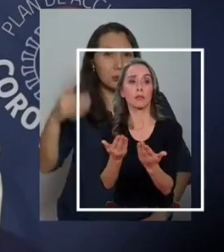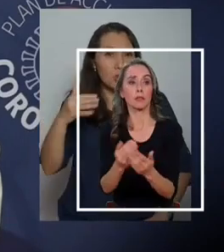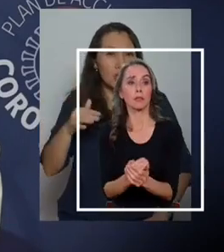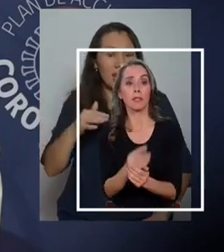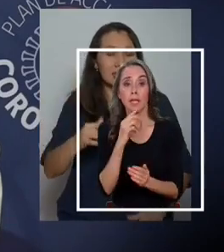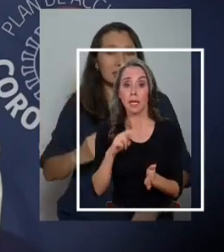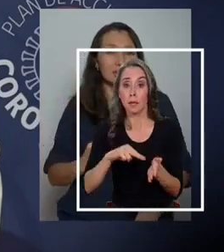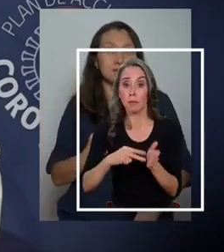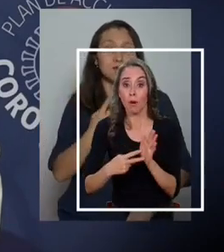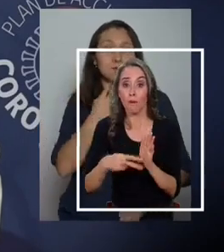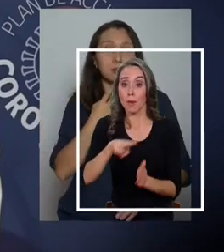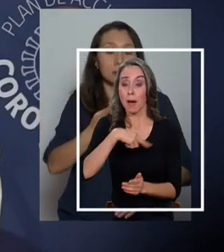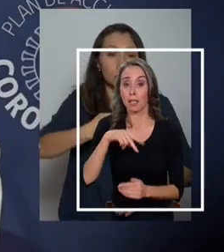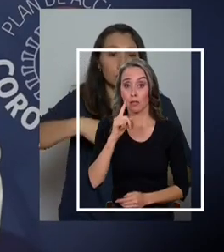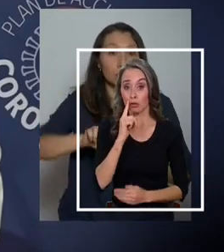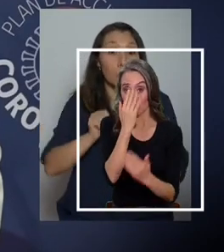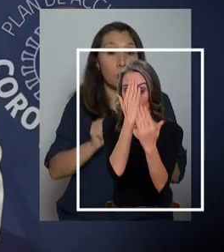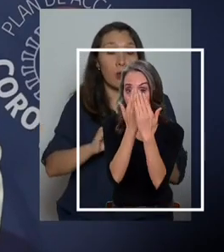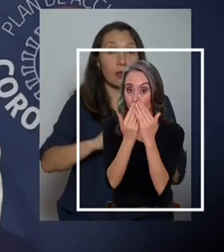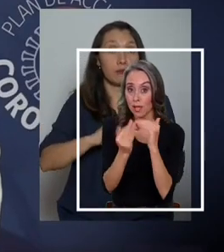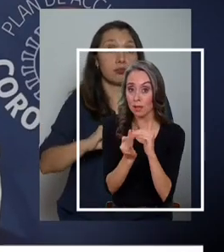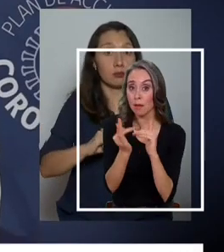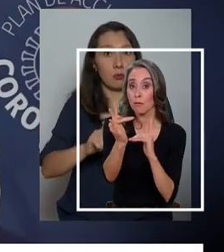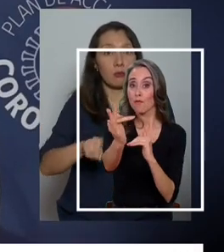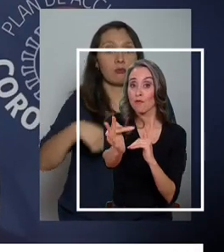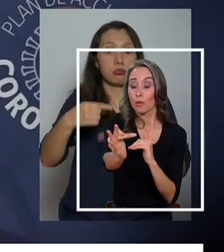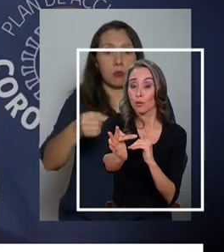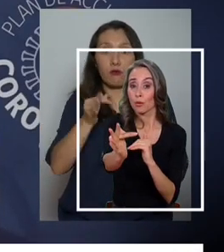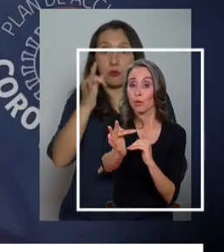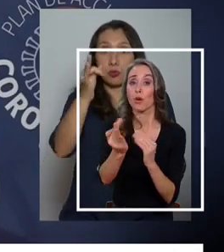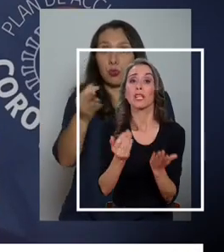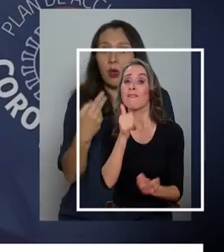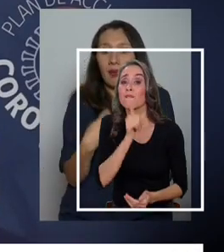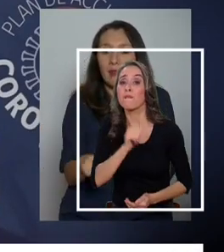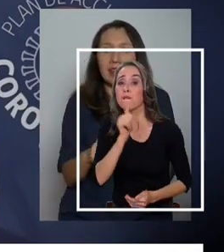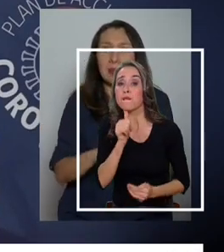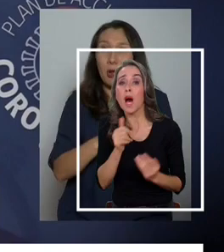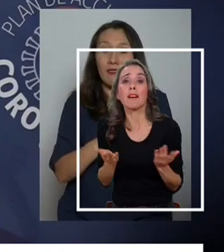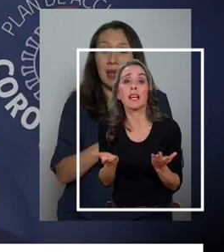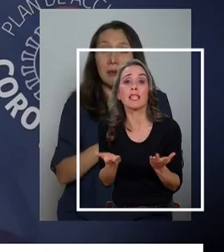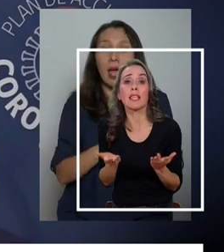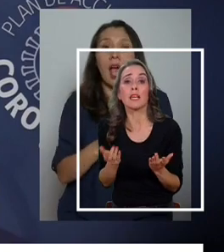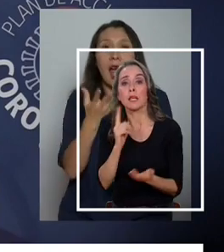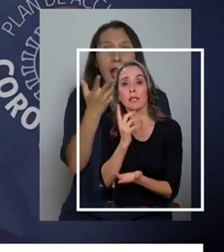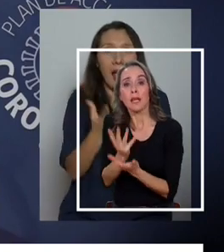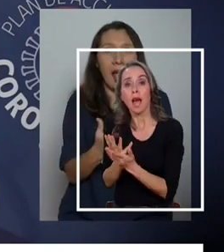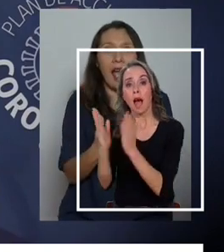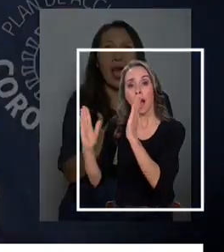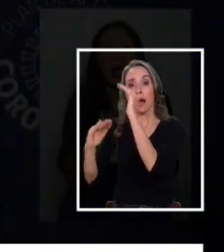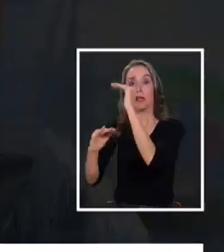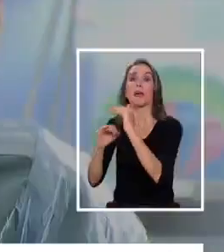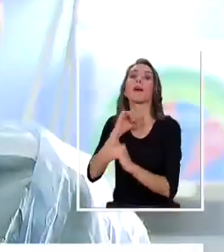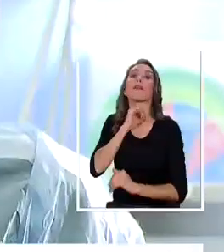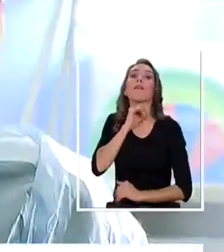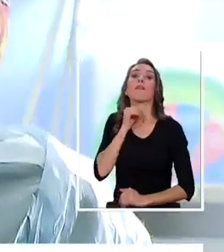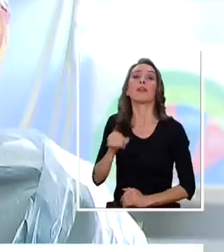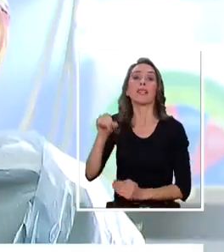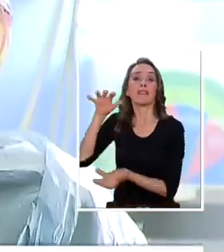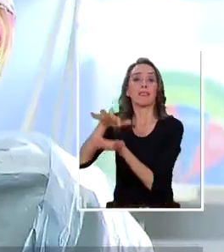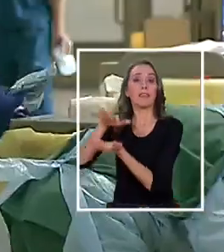El talón de Aquiles que nosotros podríamos enfrentar hacia el futuro es la disponibilidad de ventiladores mecánicos.